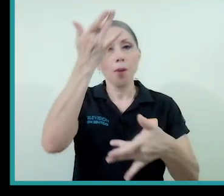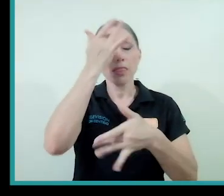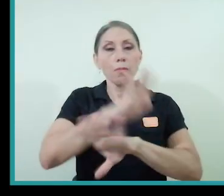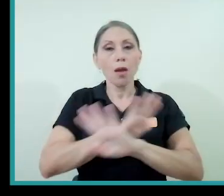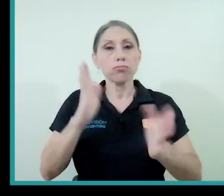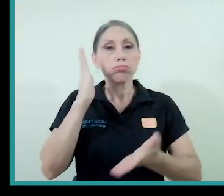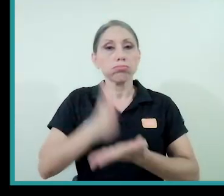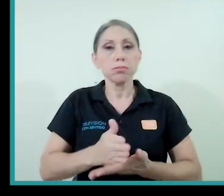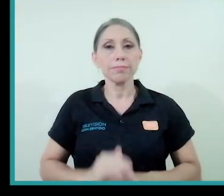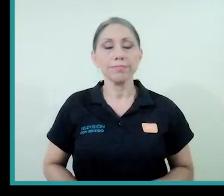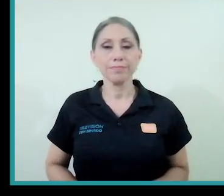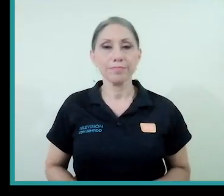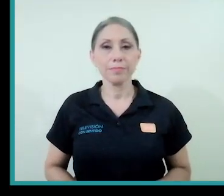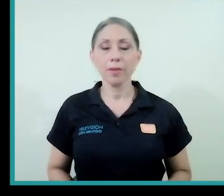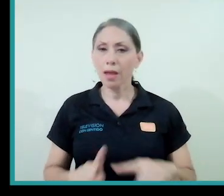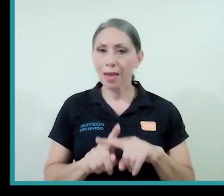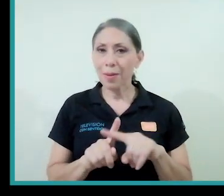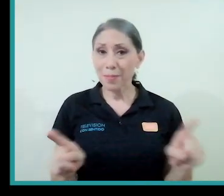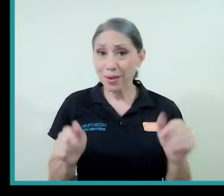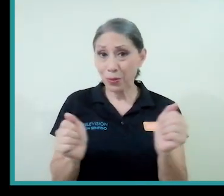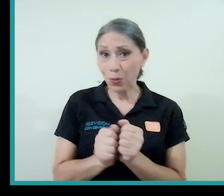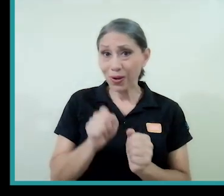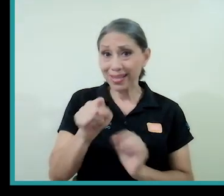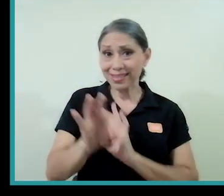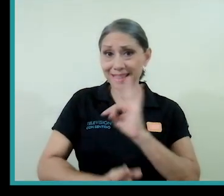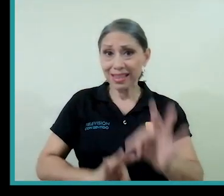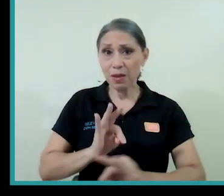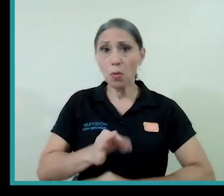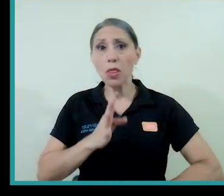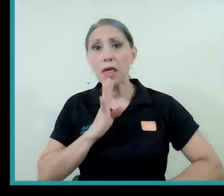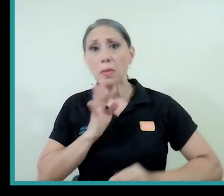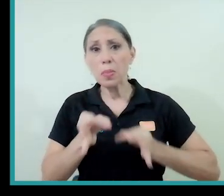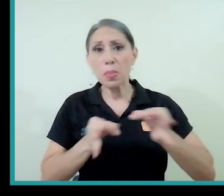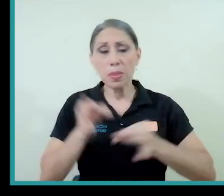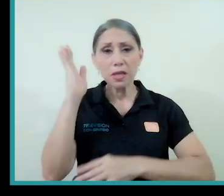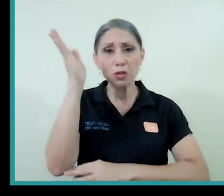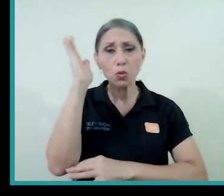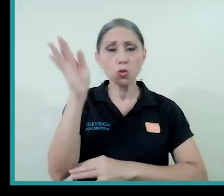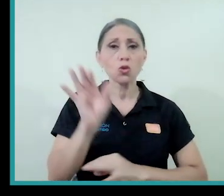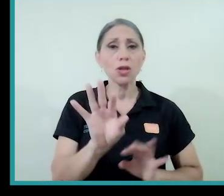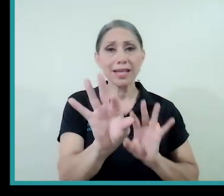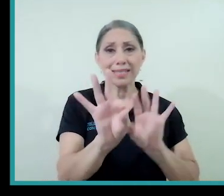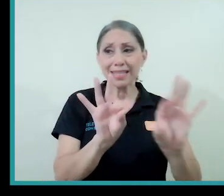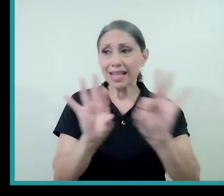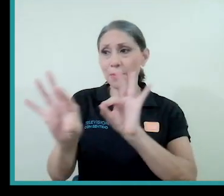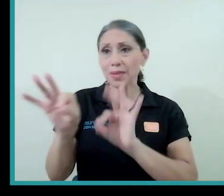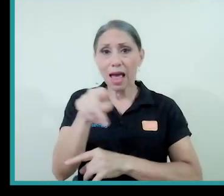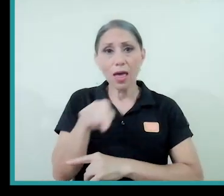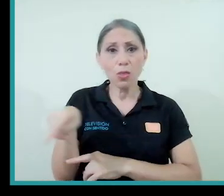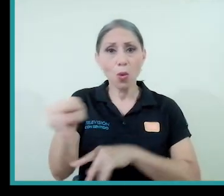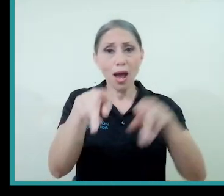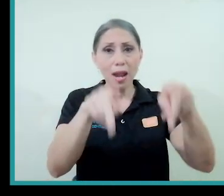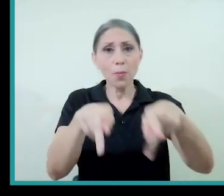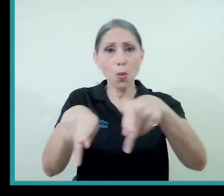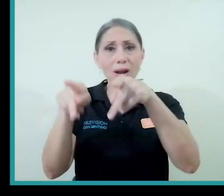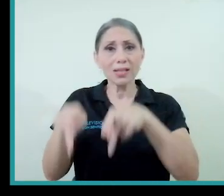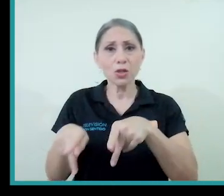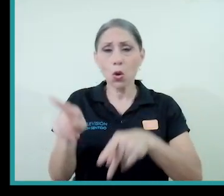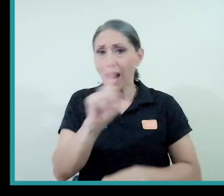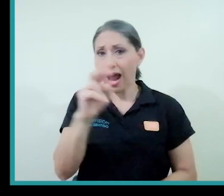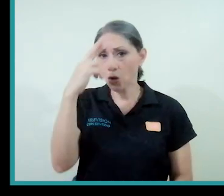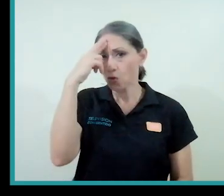Amanda, pero con este tipo de discursos se está invitando a la población a no respetar las medidas